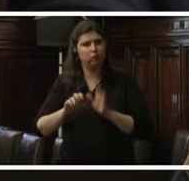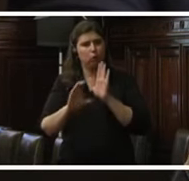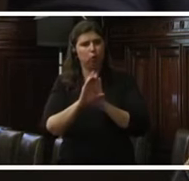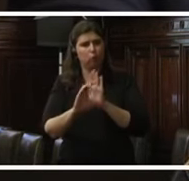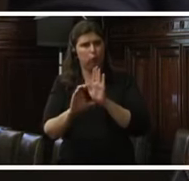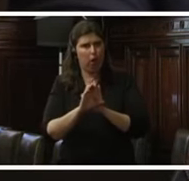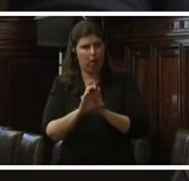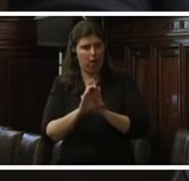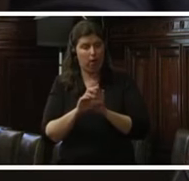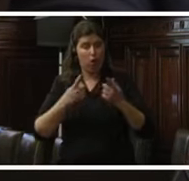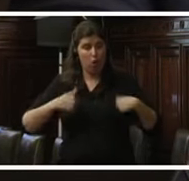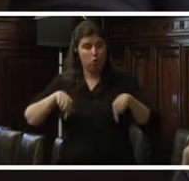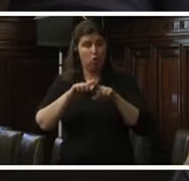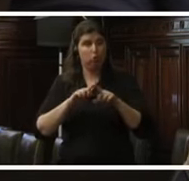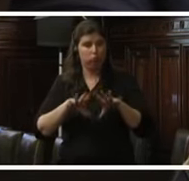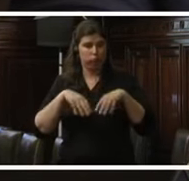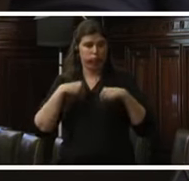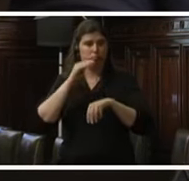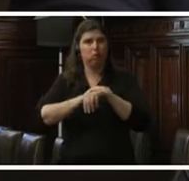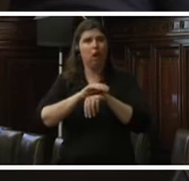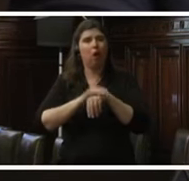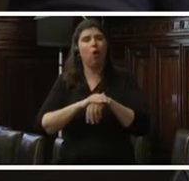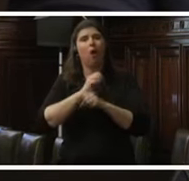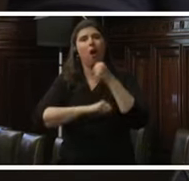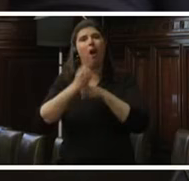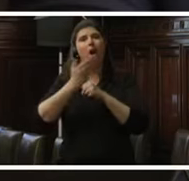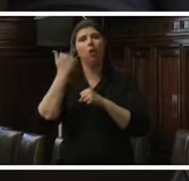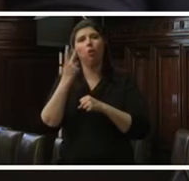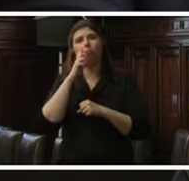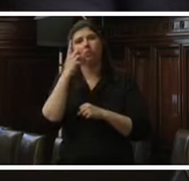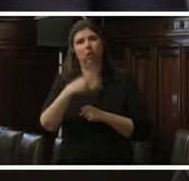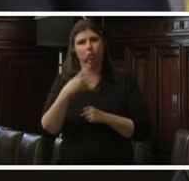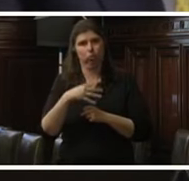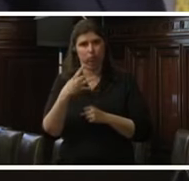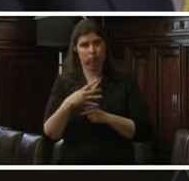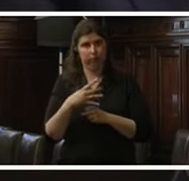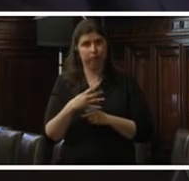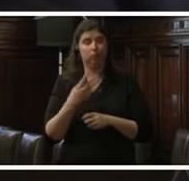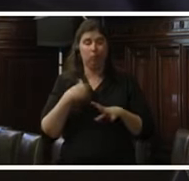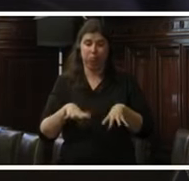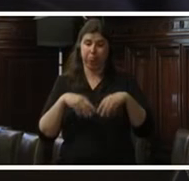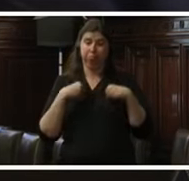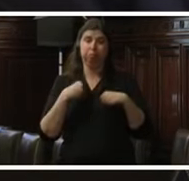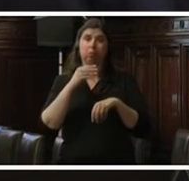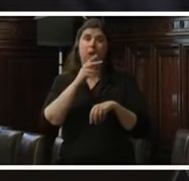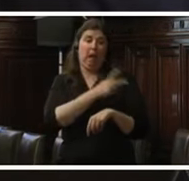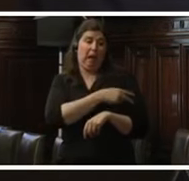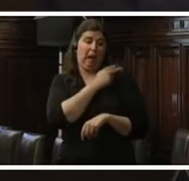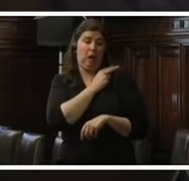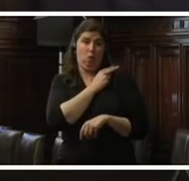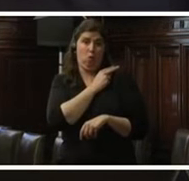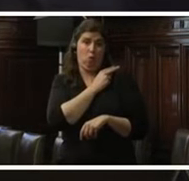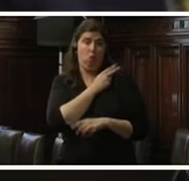aquí presentes hemos asumido el cargo en el año 2014. Cuando hemos asumido el cargo hemos resuelto varios